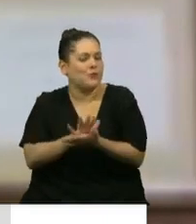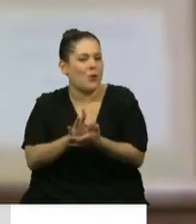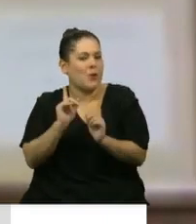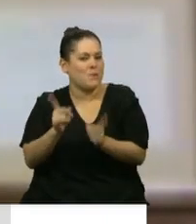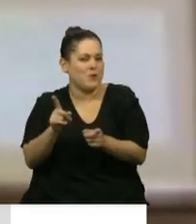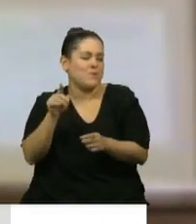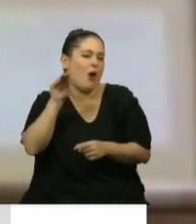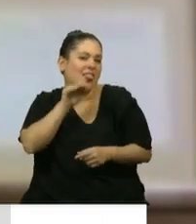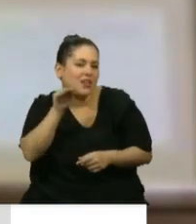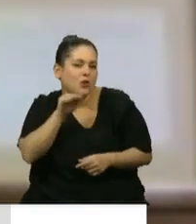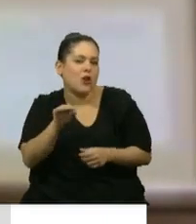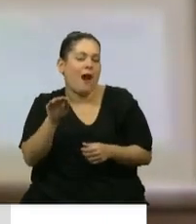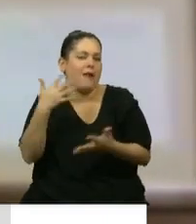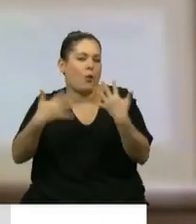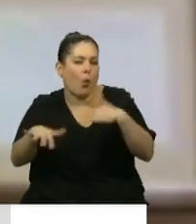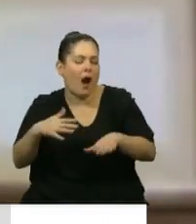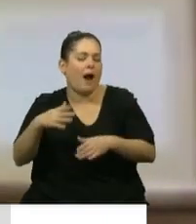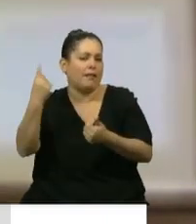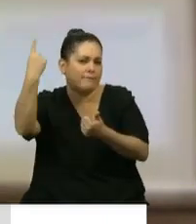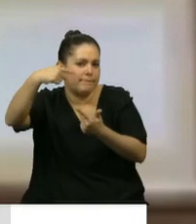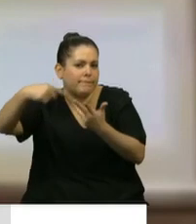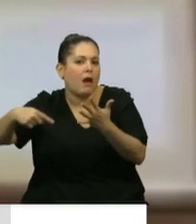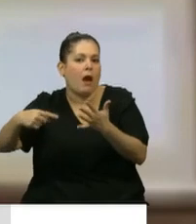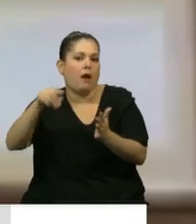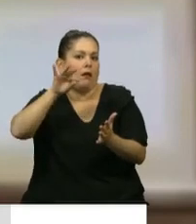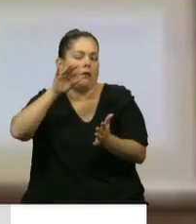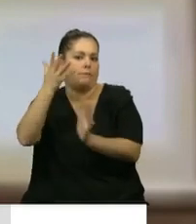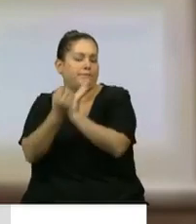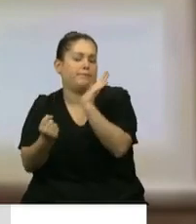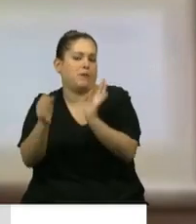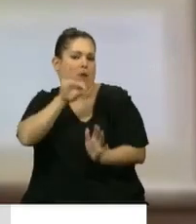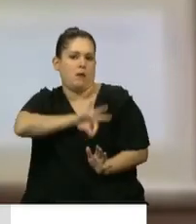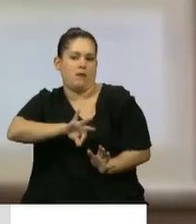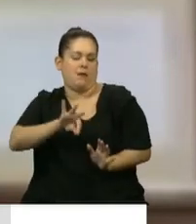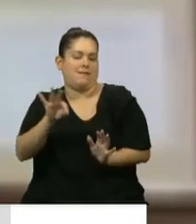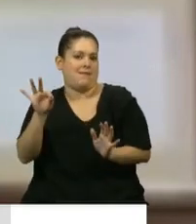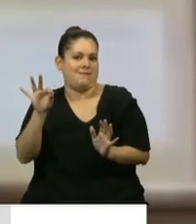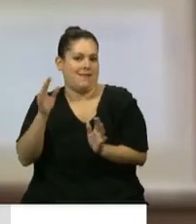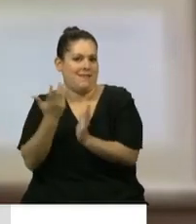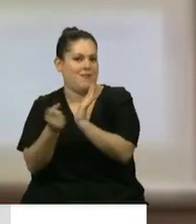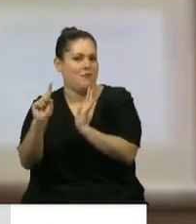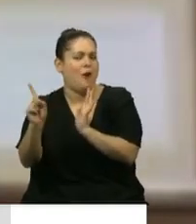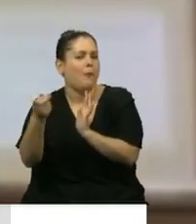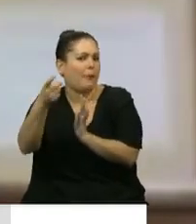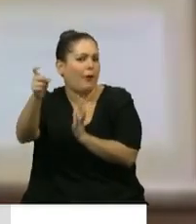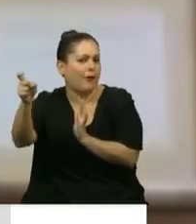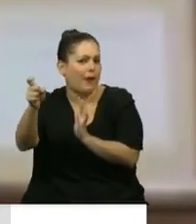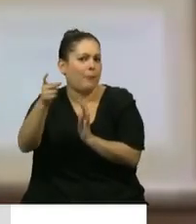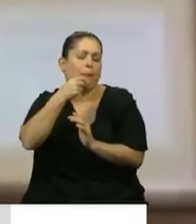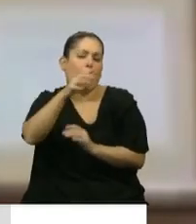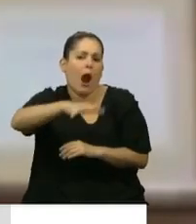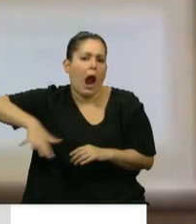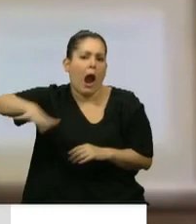como pueden ser horas extras, guardias y otros conceptos. Estamos refiriendo al personal de la salud, tanto pública